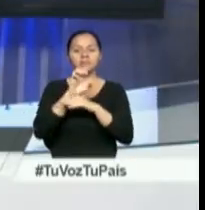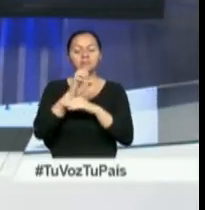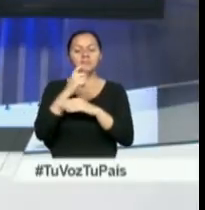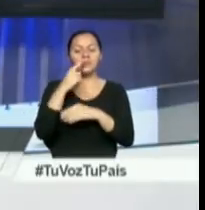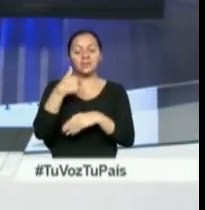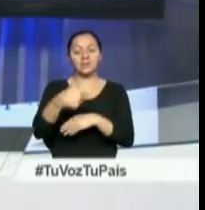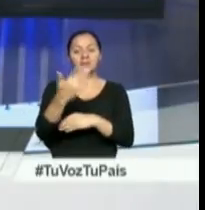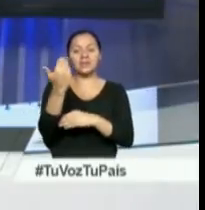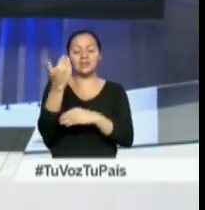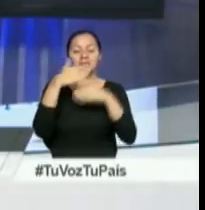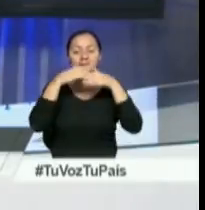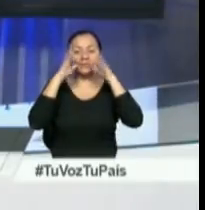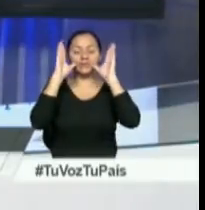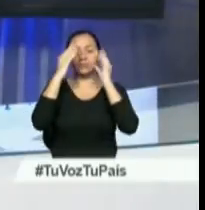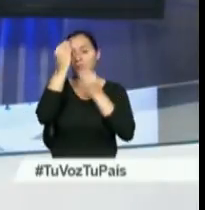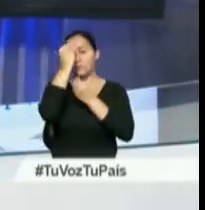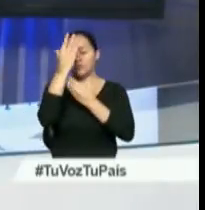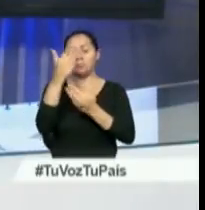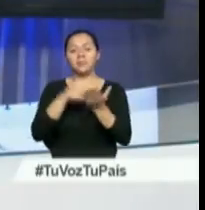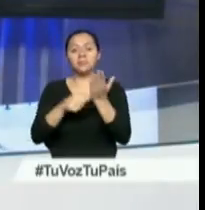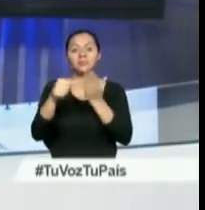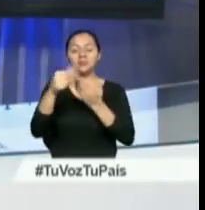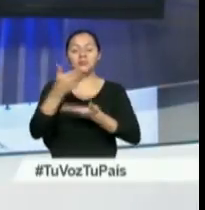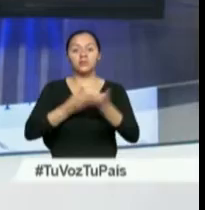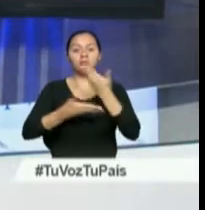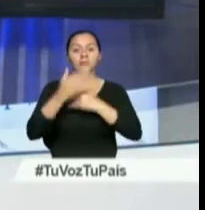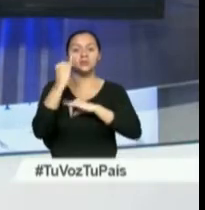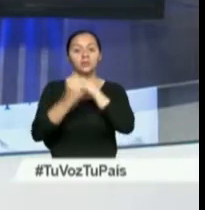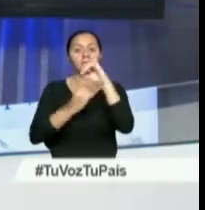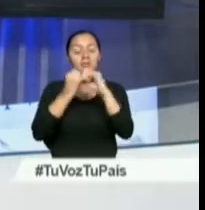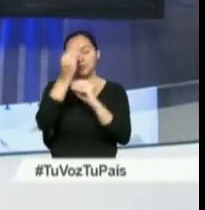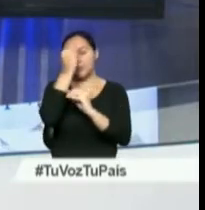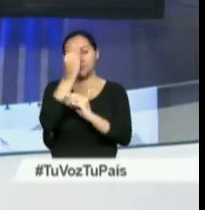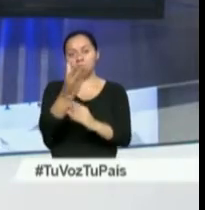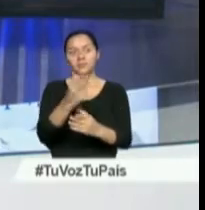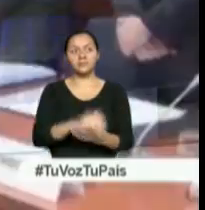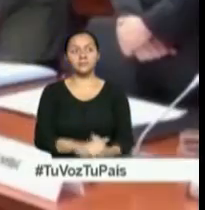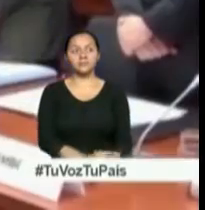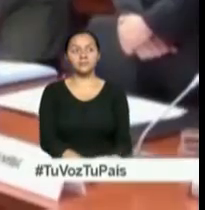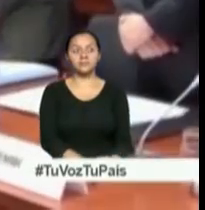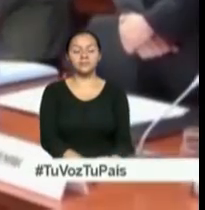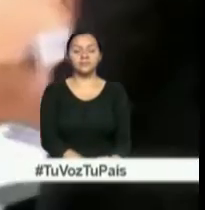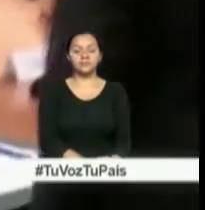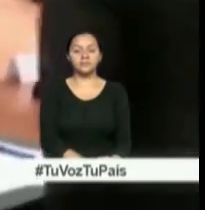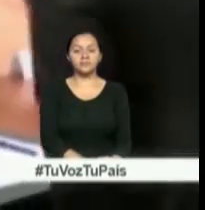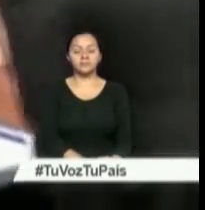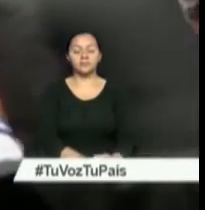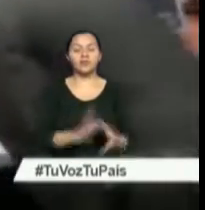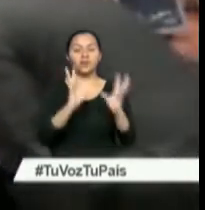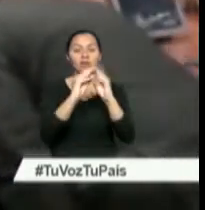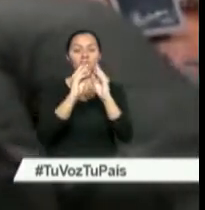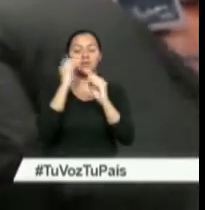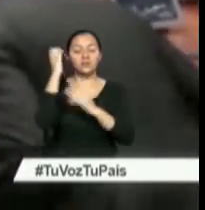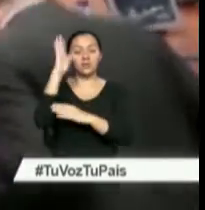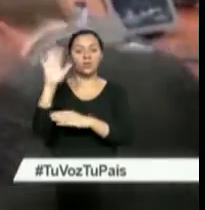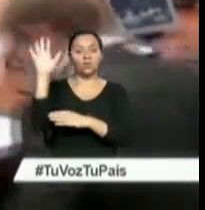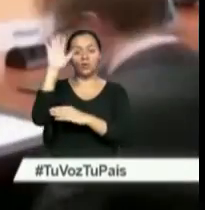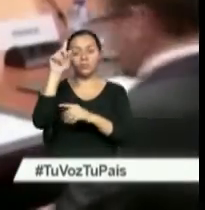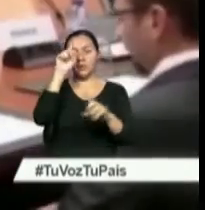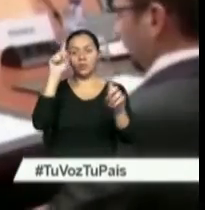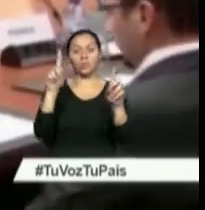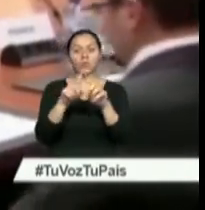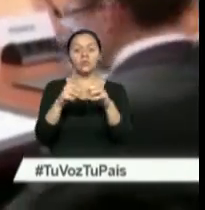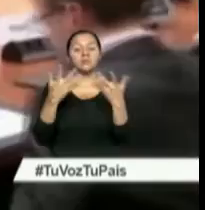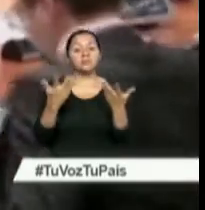Así lo informó el ministro de Comercio Exterior, Juan Carlos Casinelli. El Parlamento Europeo tratará la ratificación